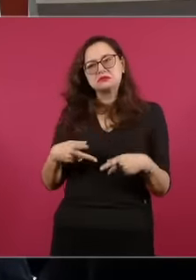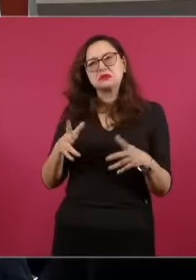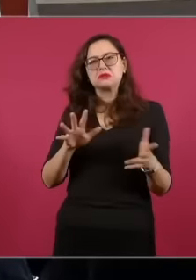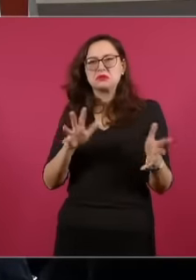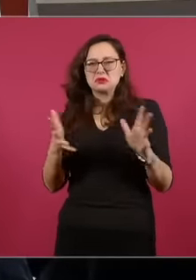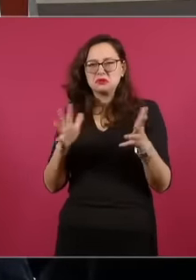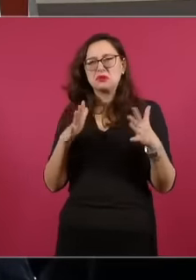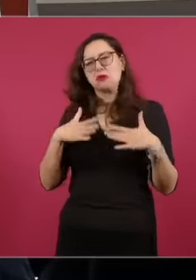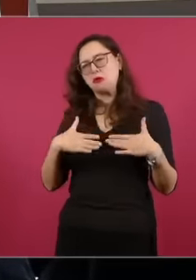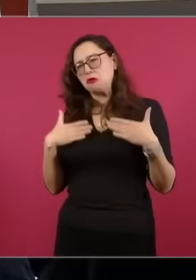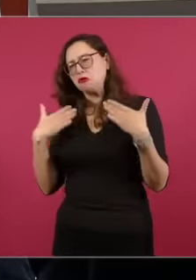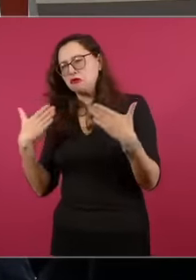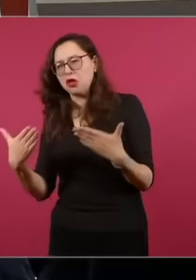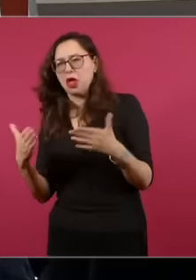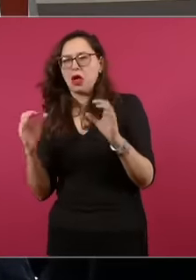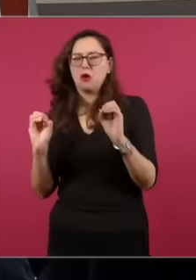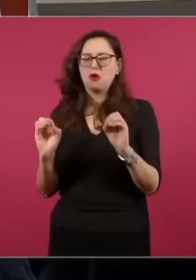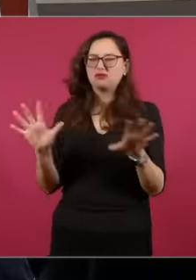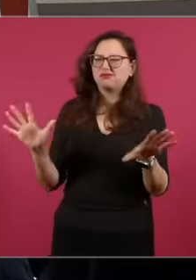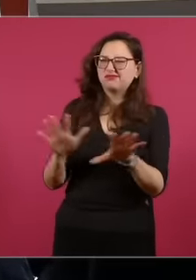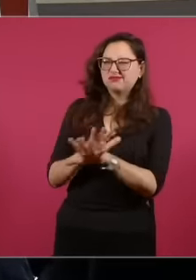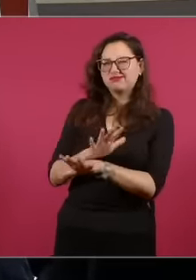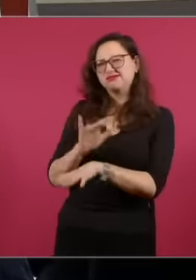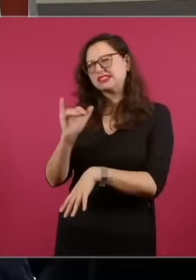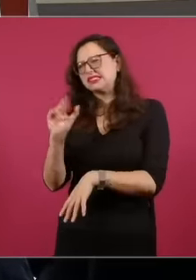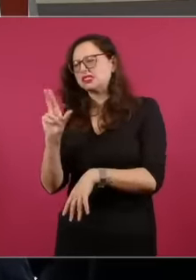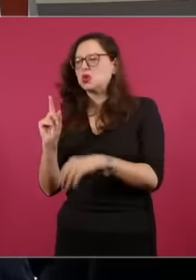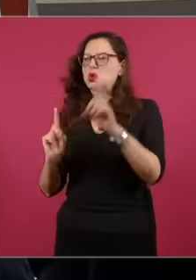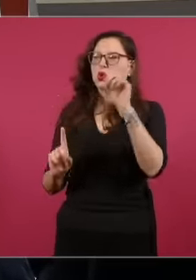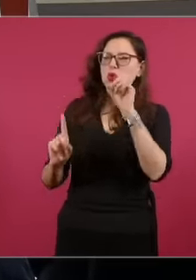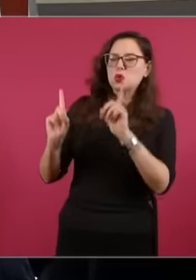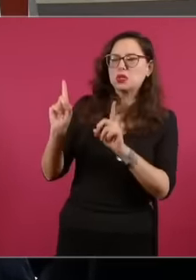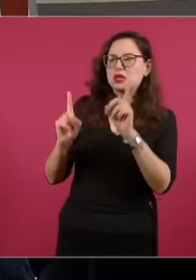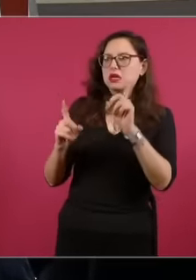pero ahora ya todo está muy claro